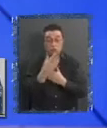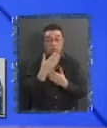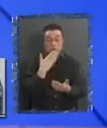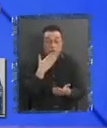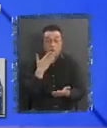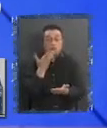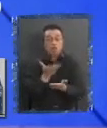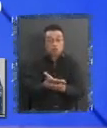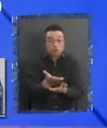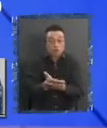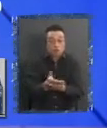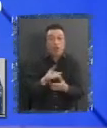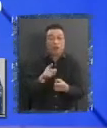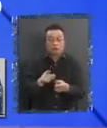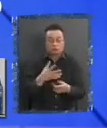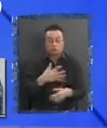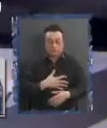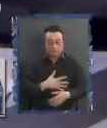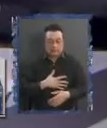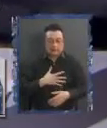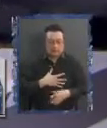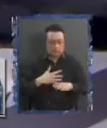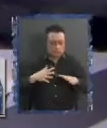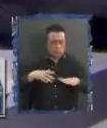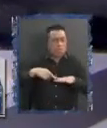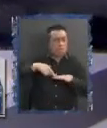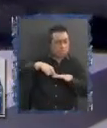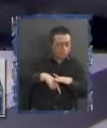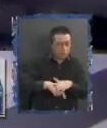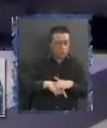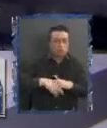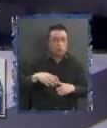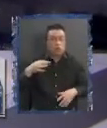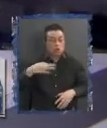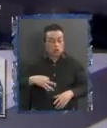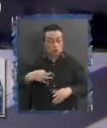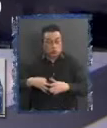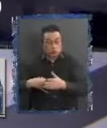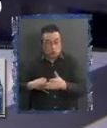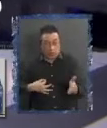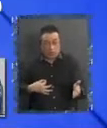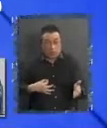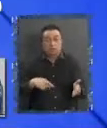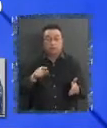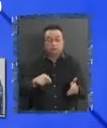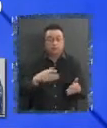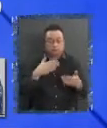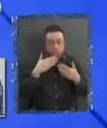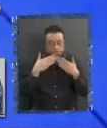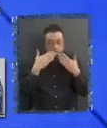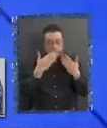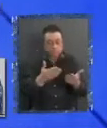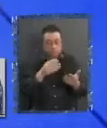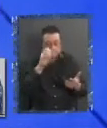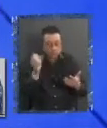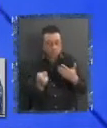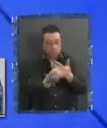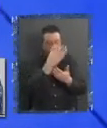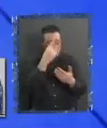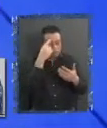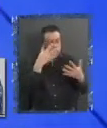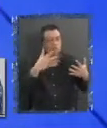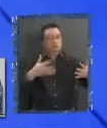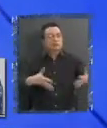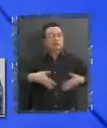que es un sentimiento muy profundo de la ciudadanía, se le da nuevo aire a las regiones